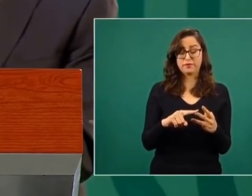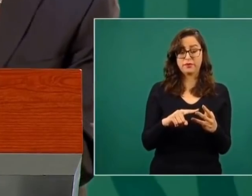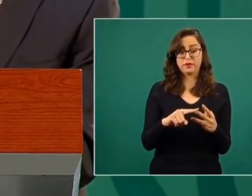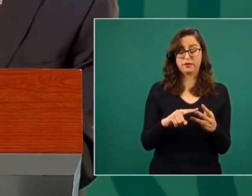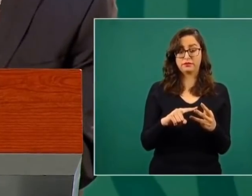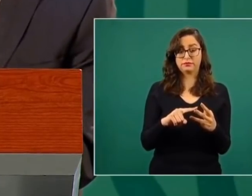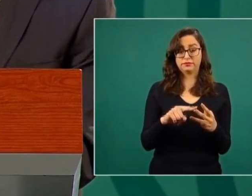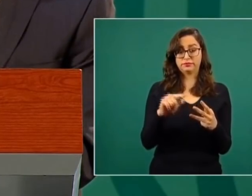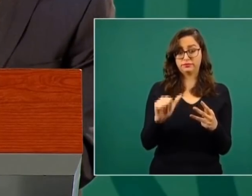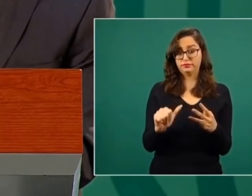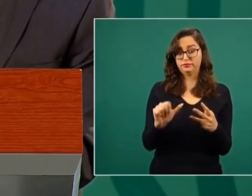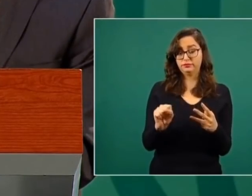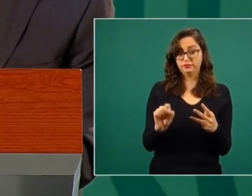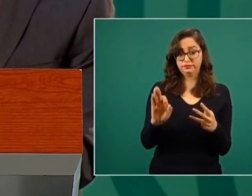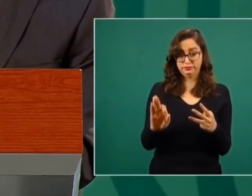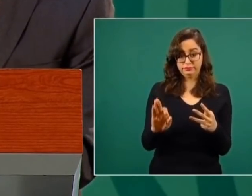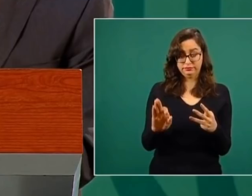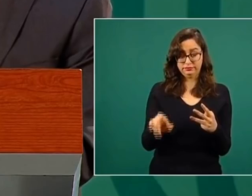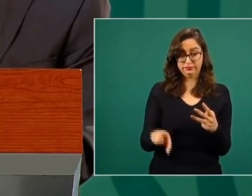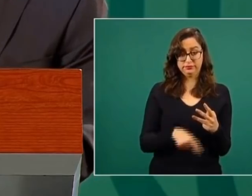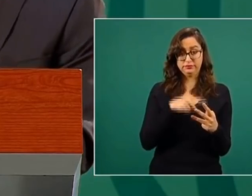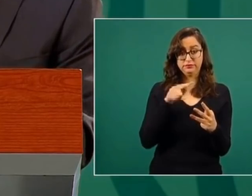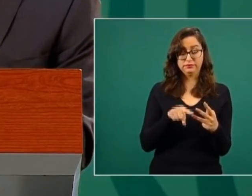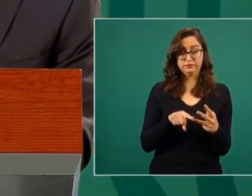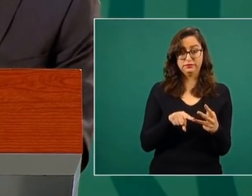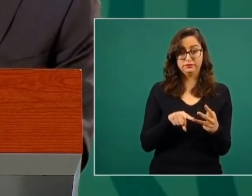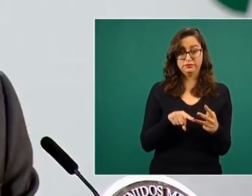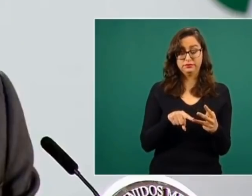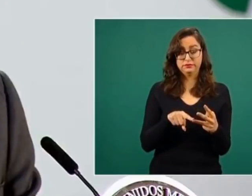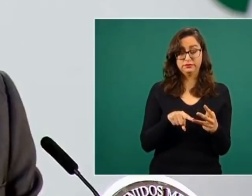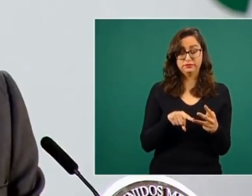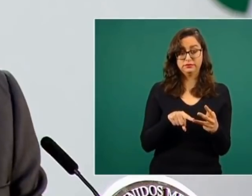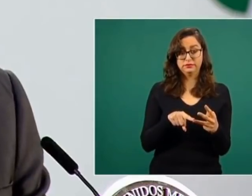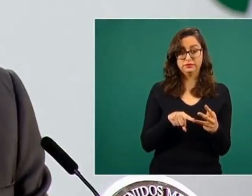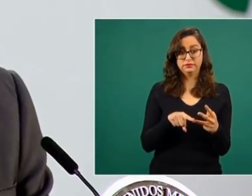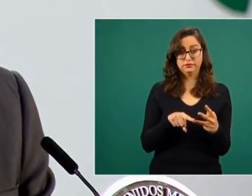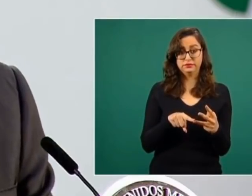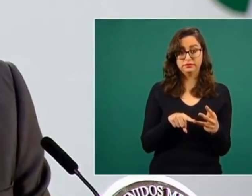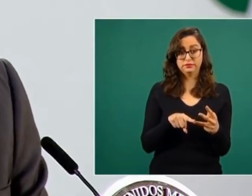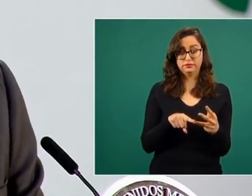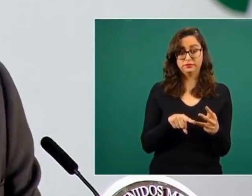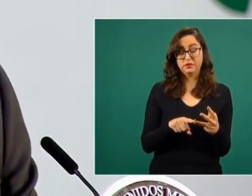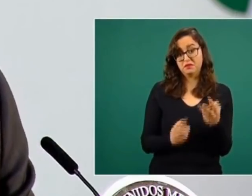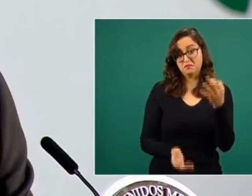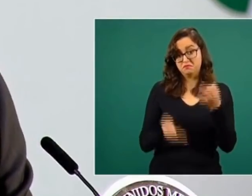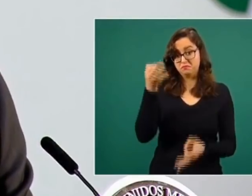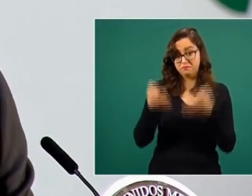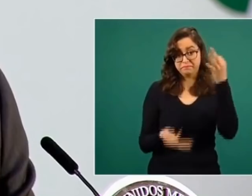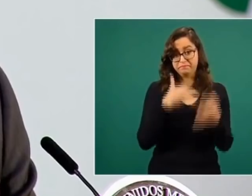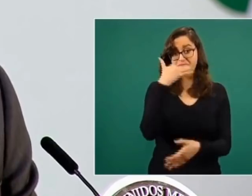la Auditoría Superior de la Federación y la Fiscalía Anticorrupción.